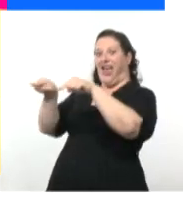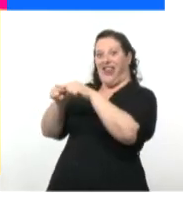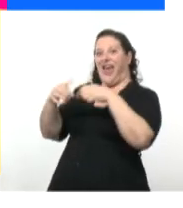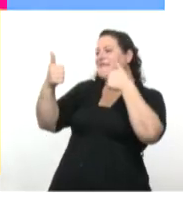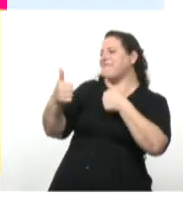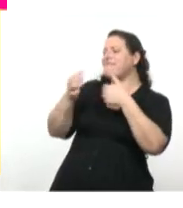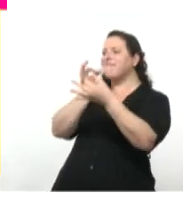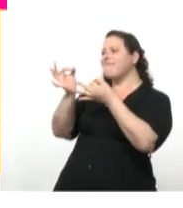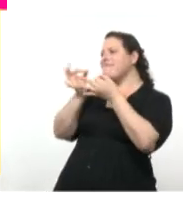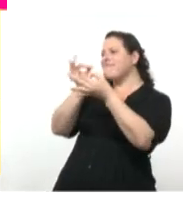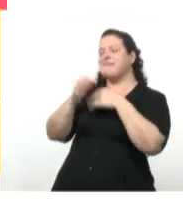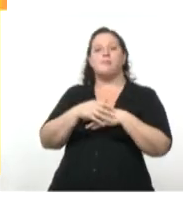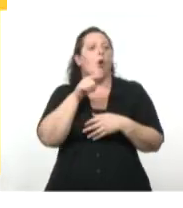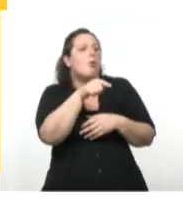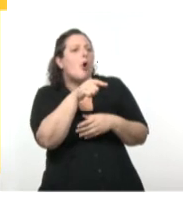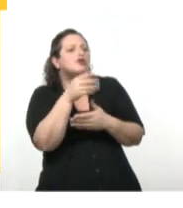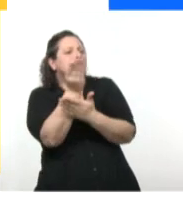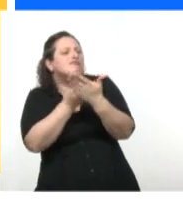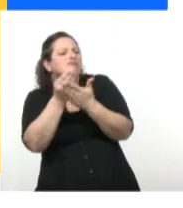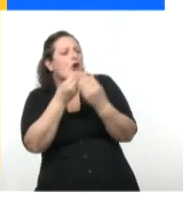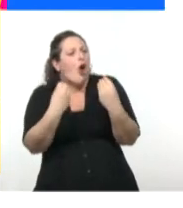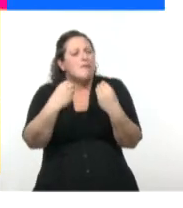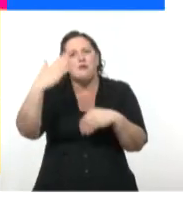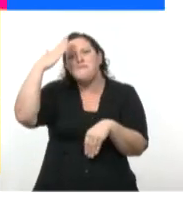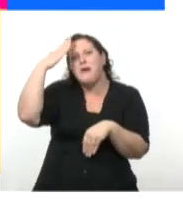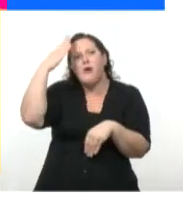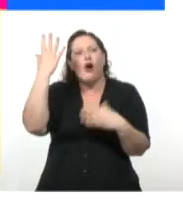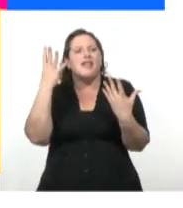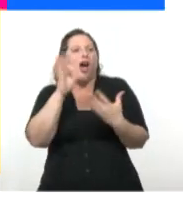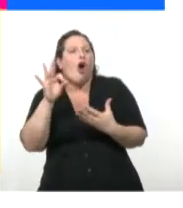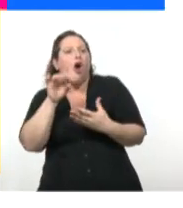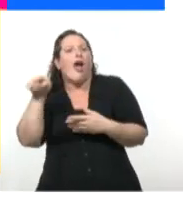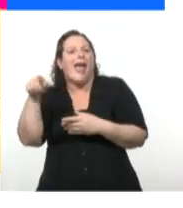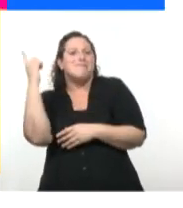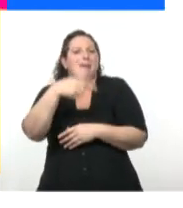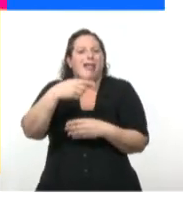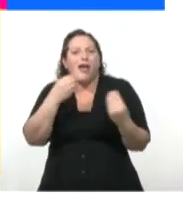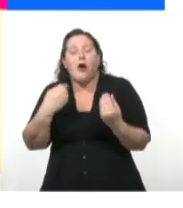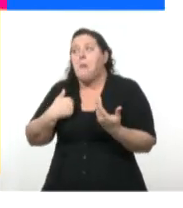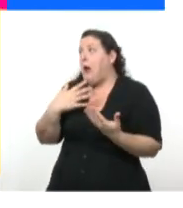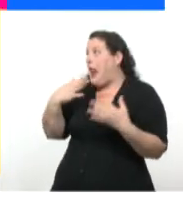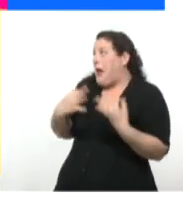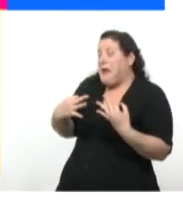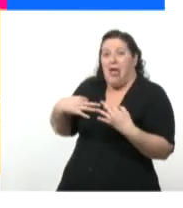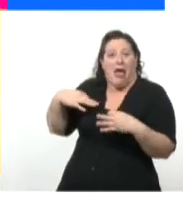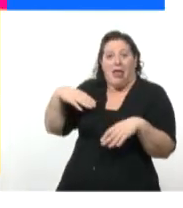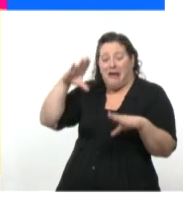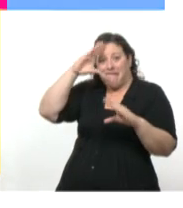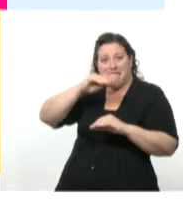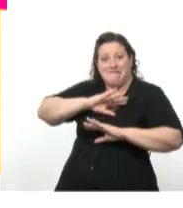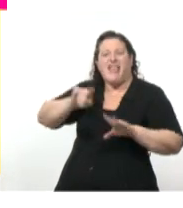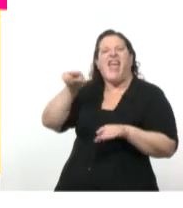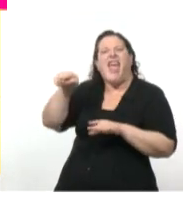tu casa y de memoria. ¿Héctor te dijo que dibujara su casa o no te dijo nada? La verdad es que no recuerdo las indicaciones de Héctor.